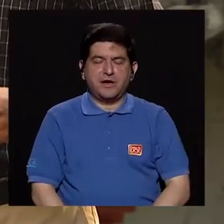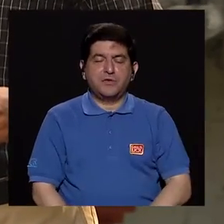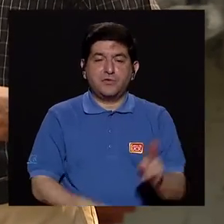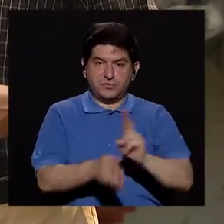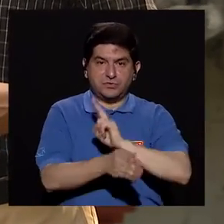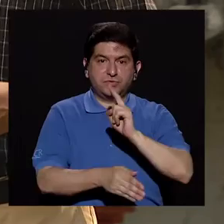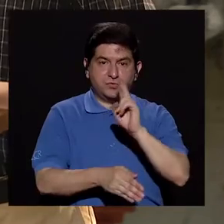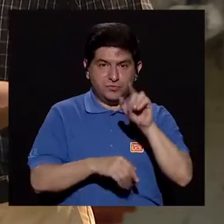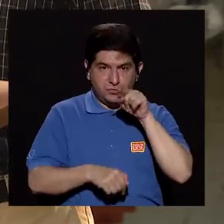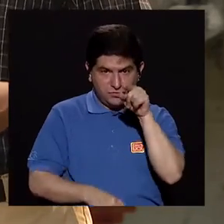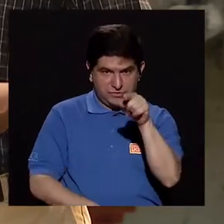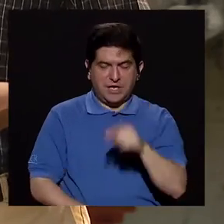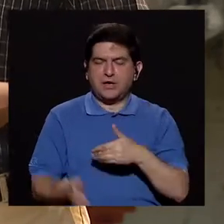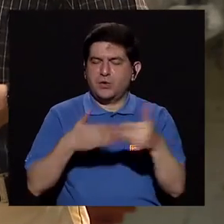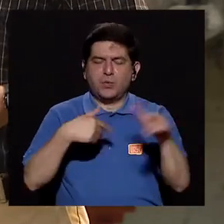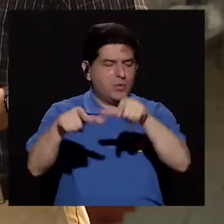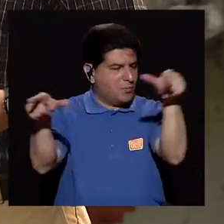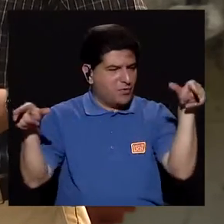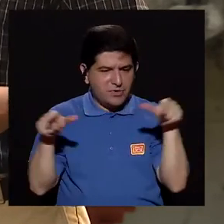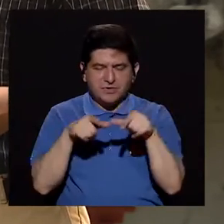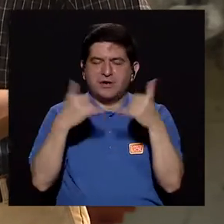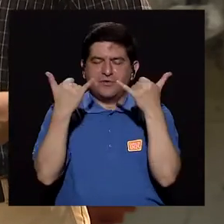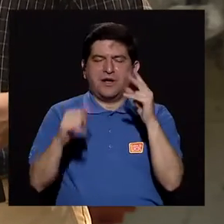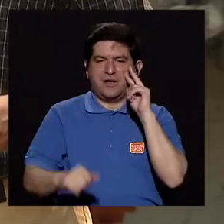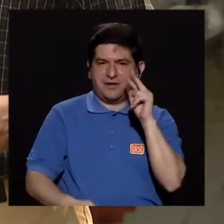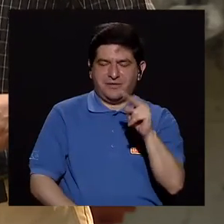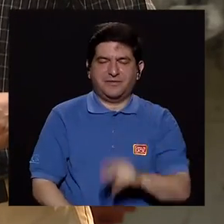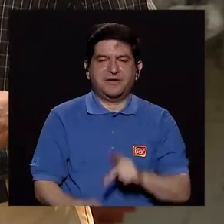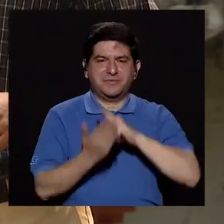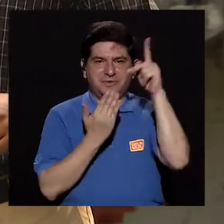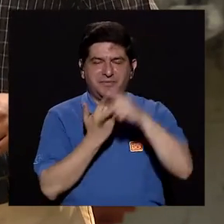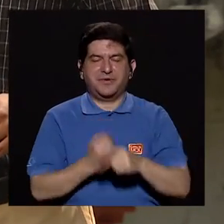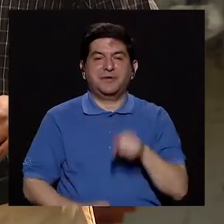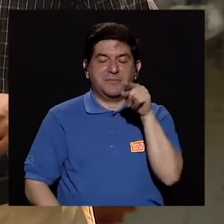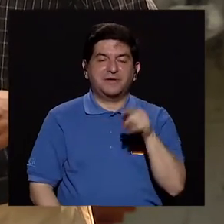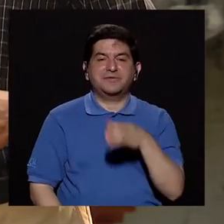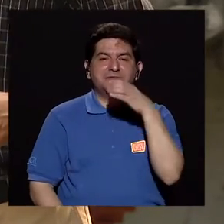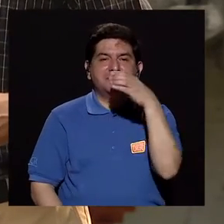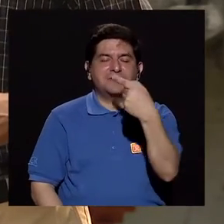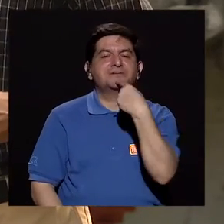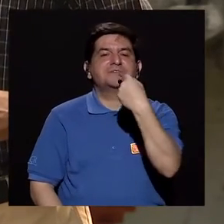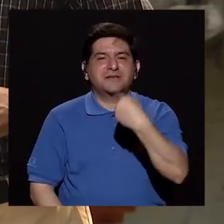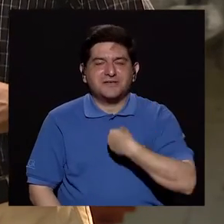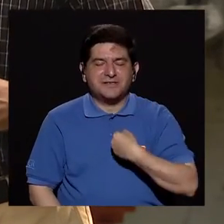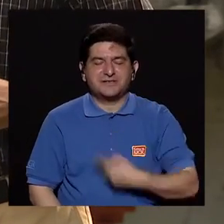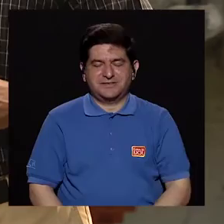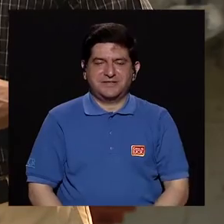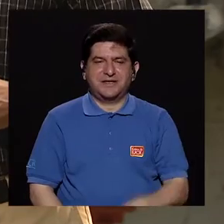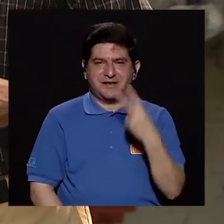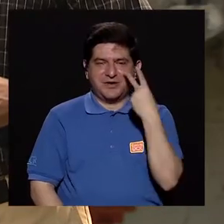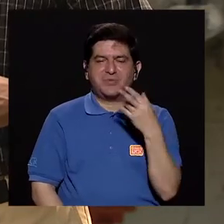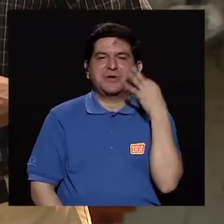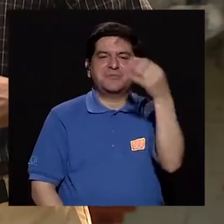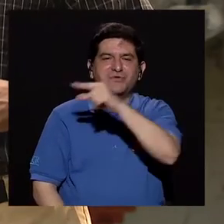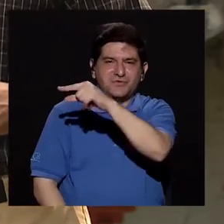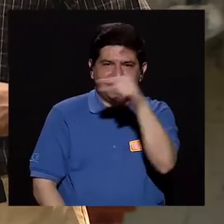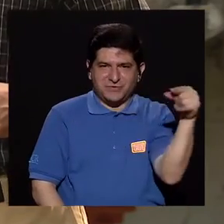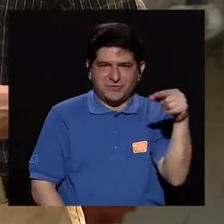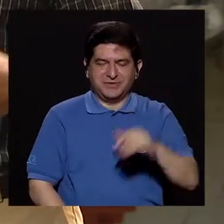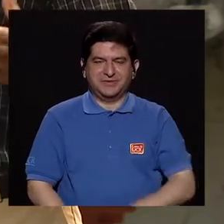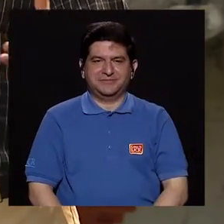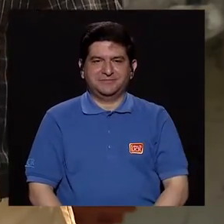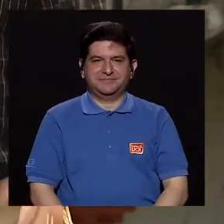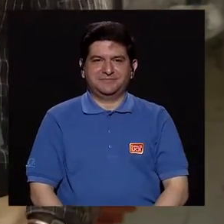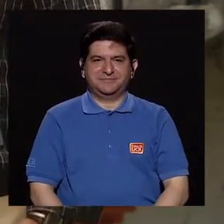haya sido de gran utilidad para usted, donde quiera que nos esté observando en este momento, y esperamos que nos haga llegar esas sugerencias y recomendaciones. Nos vemos la próxima